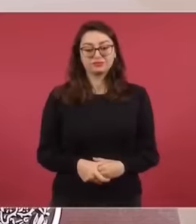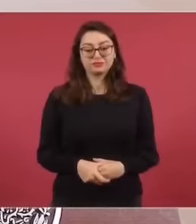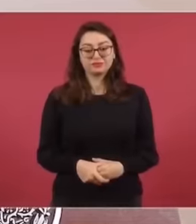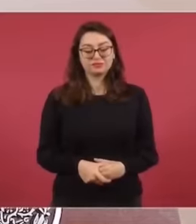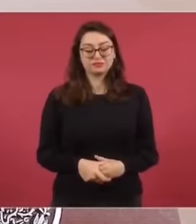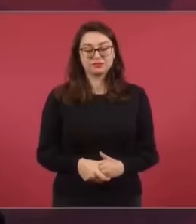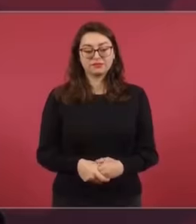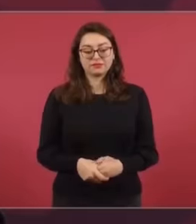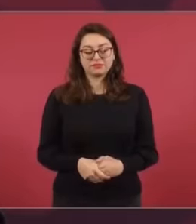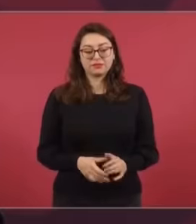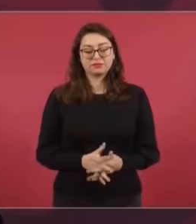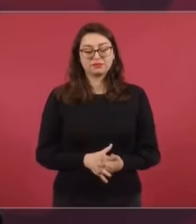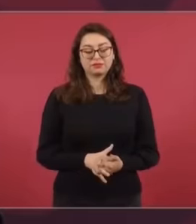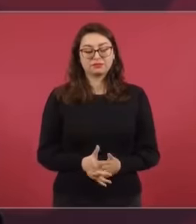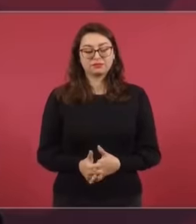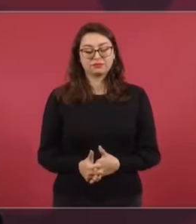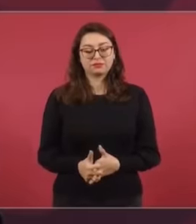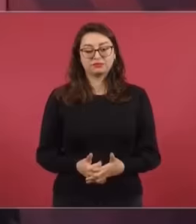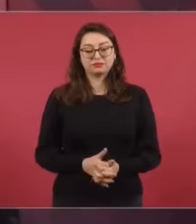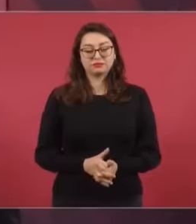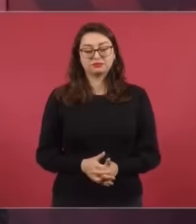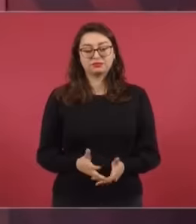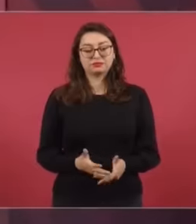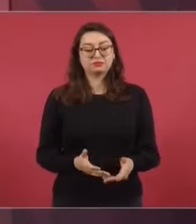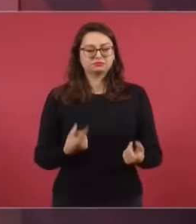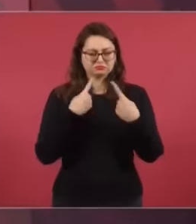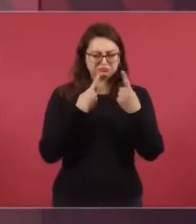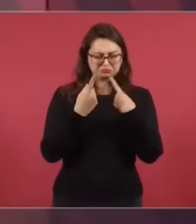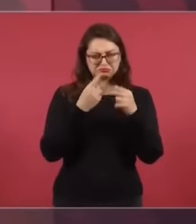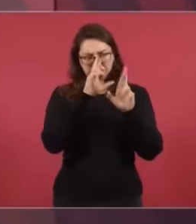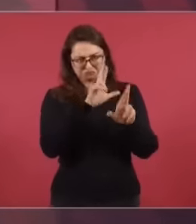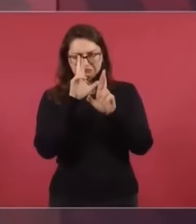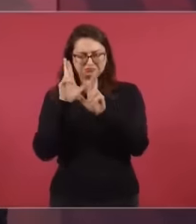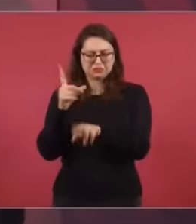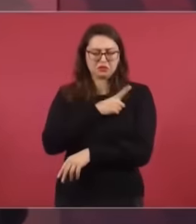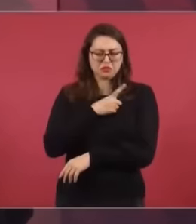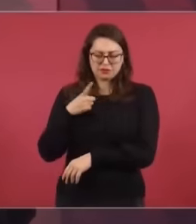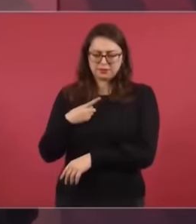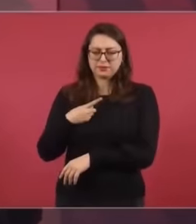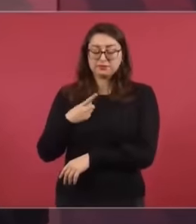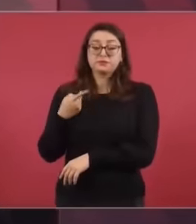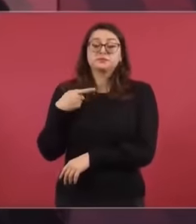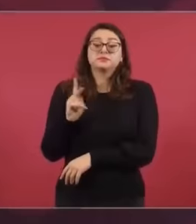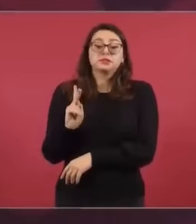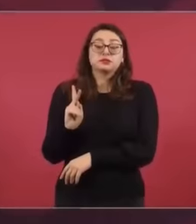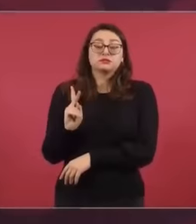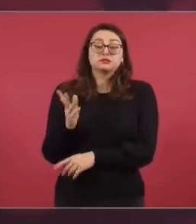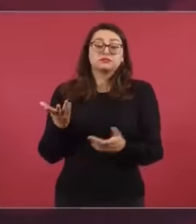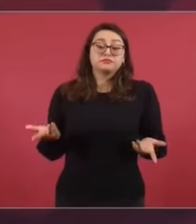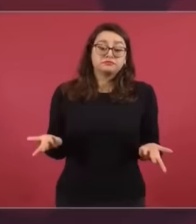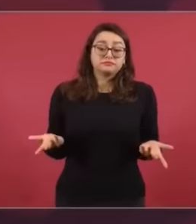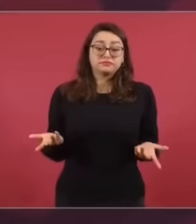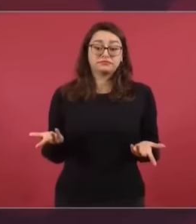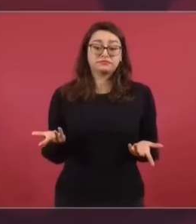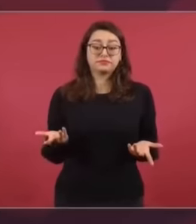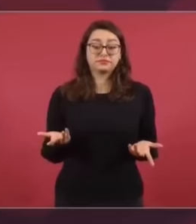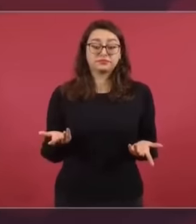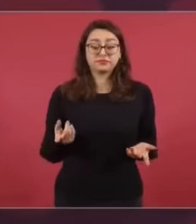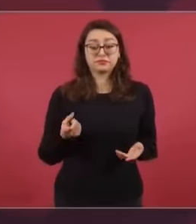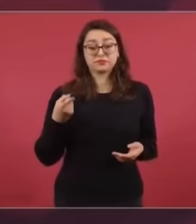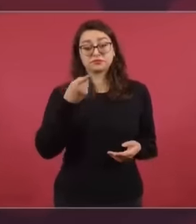Con respeto. Con todo respeto. Cuando dice la